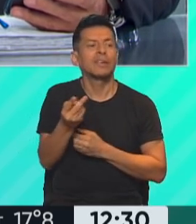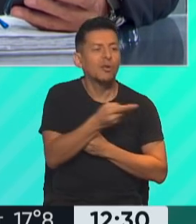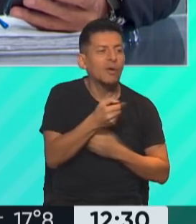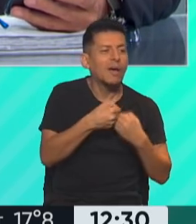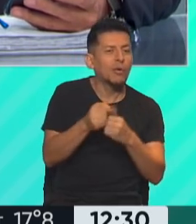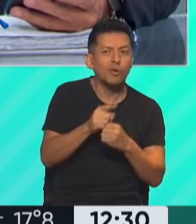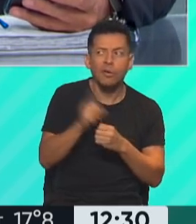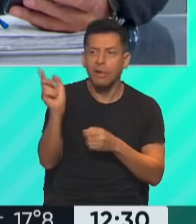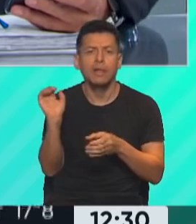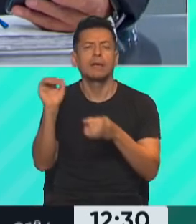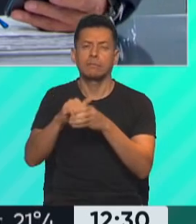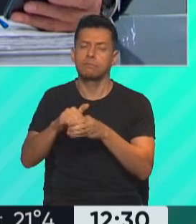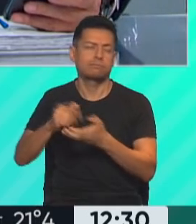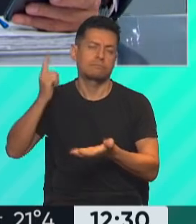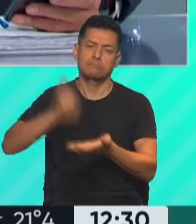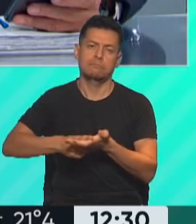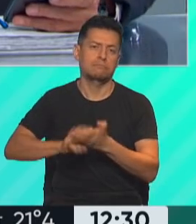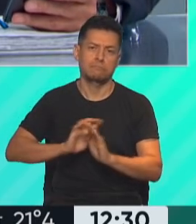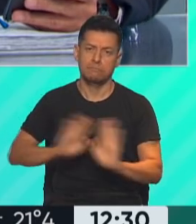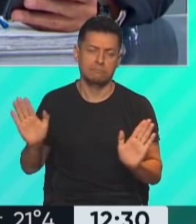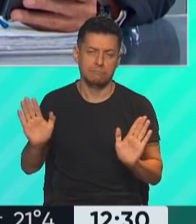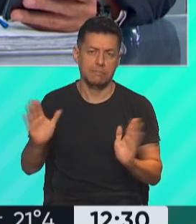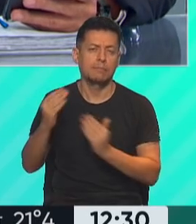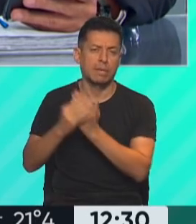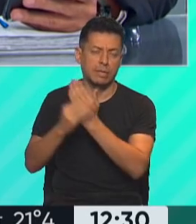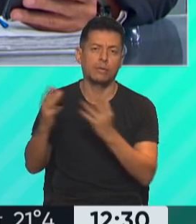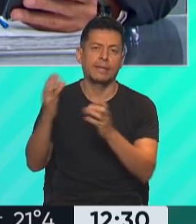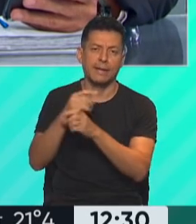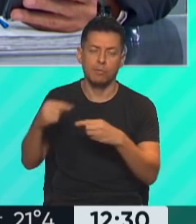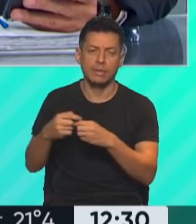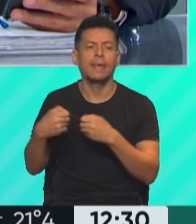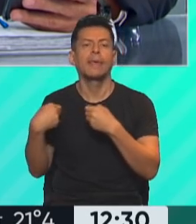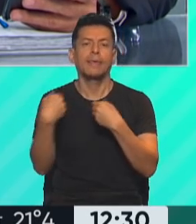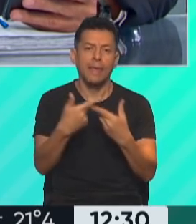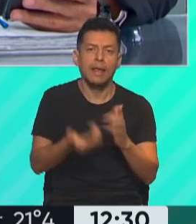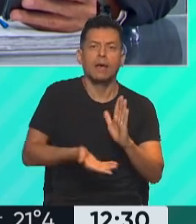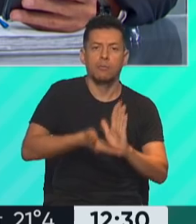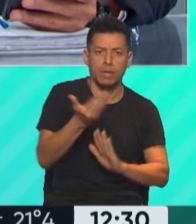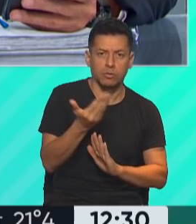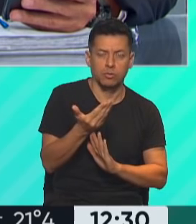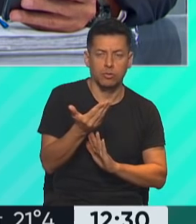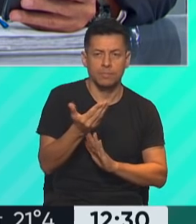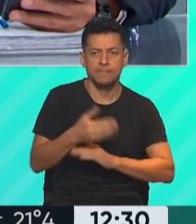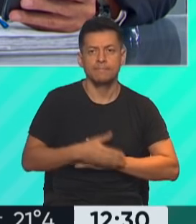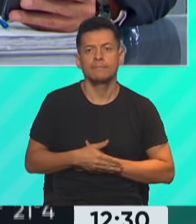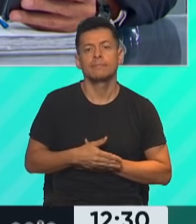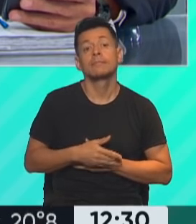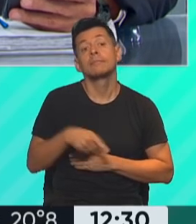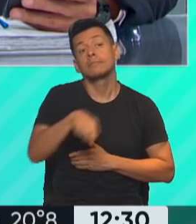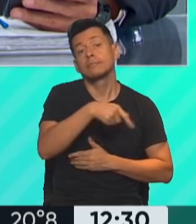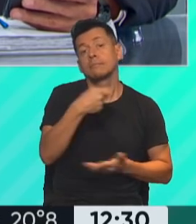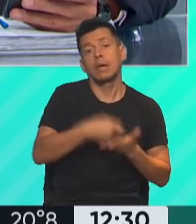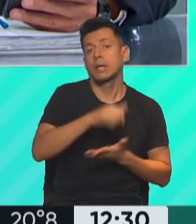partes, directamente tomó cartas en el asunto del Ministerio de Transporte y le otorgó este aumento que deberán pagar